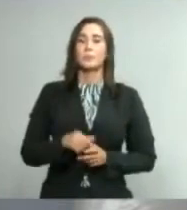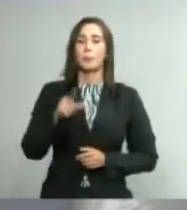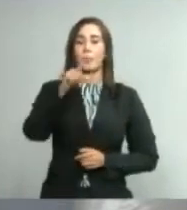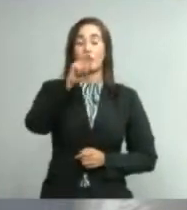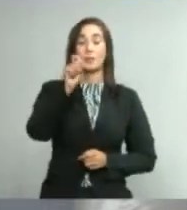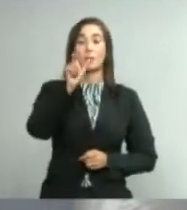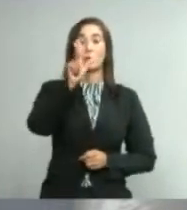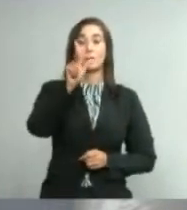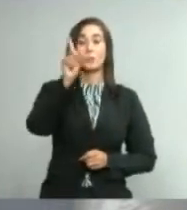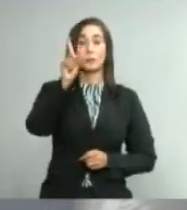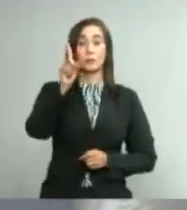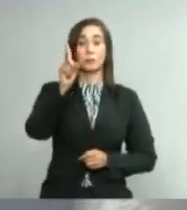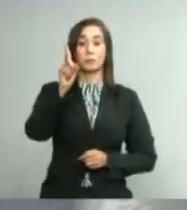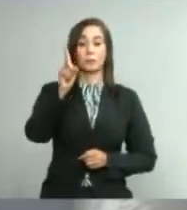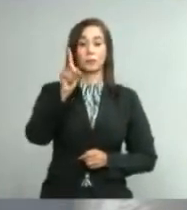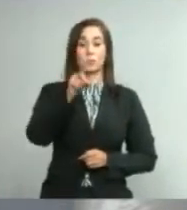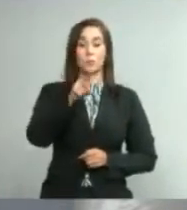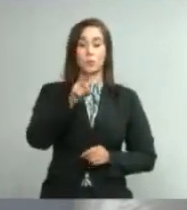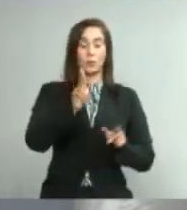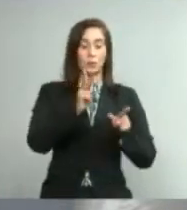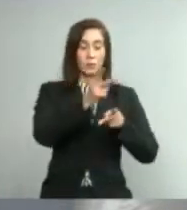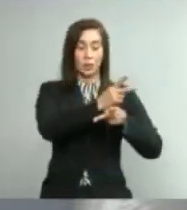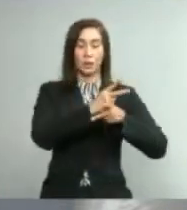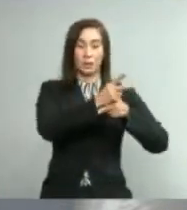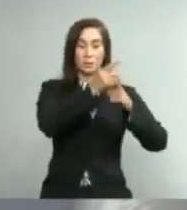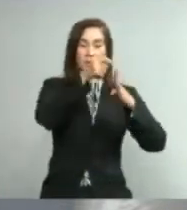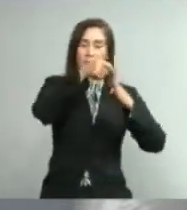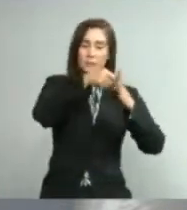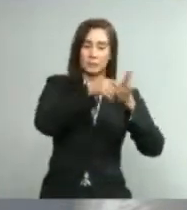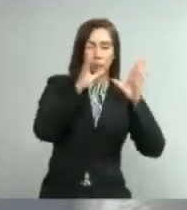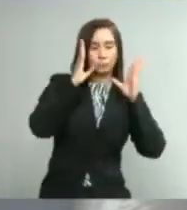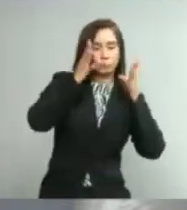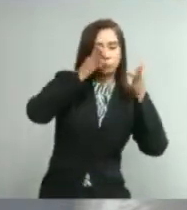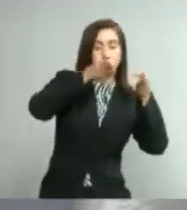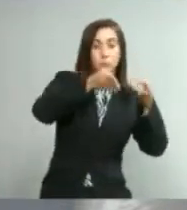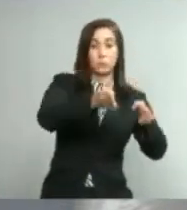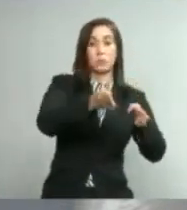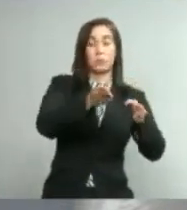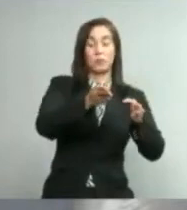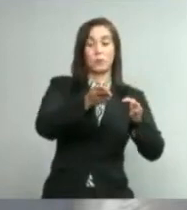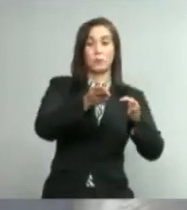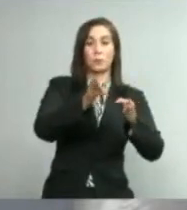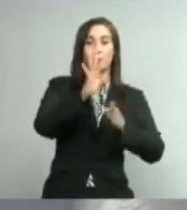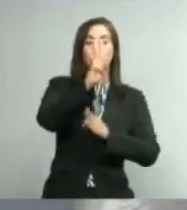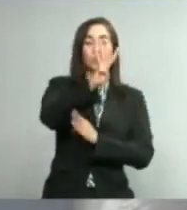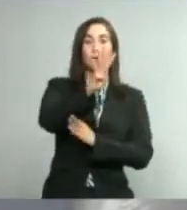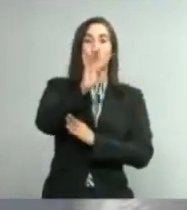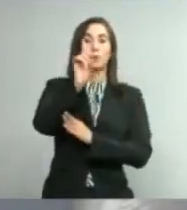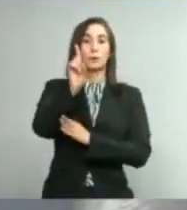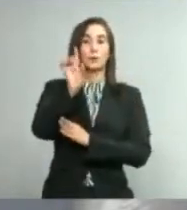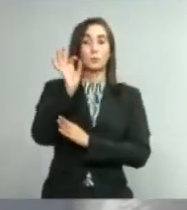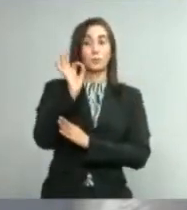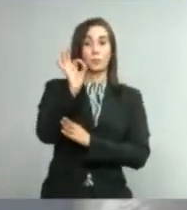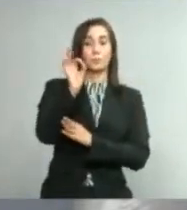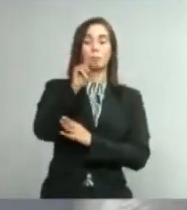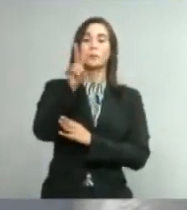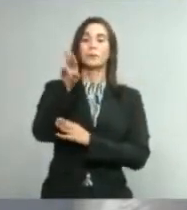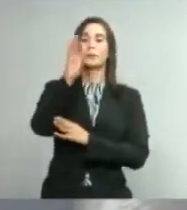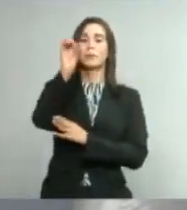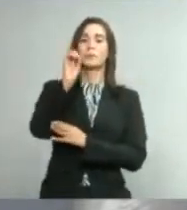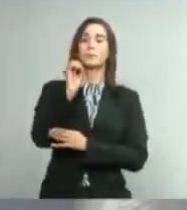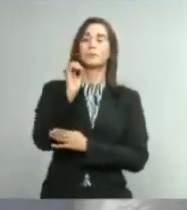131 se encuentran en unidades de cuidados intensivos y el 41.22